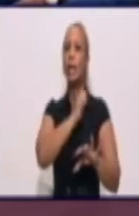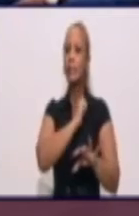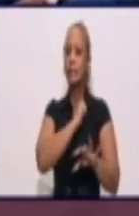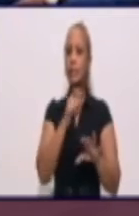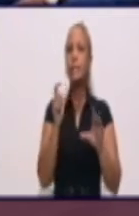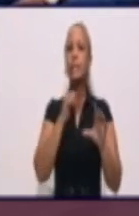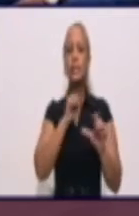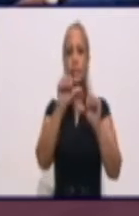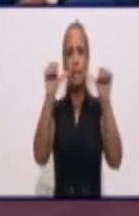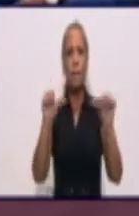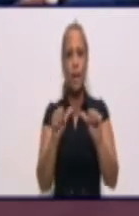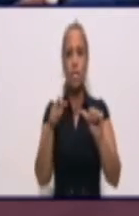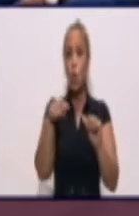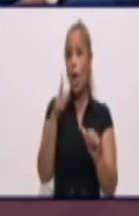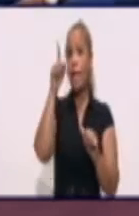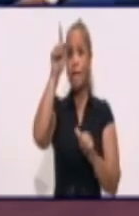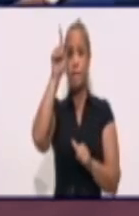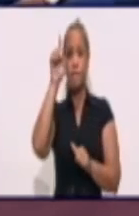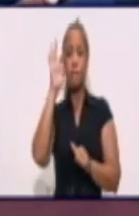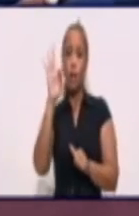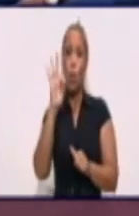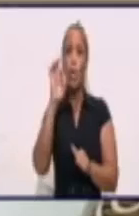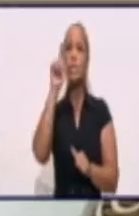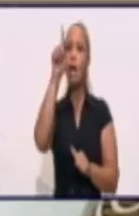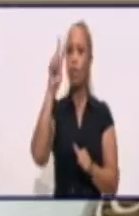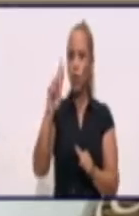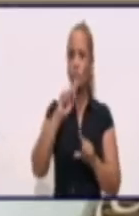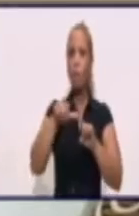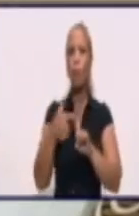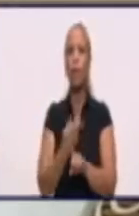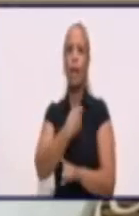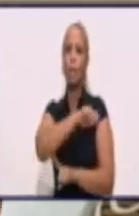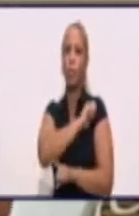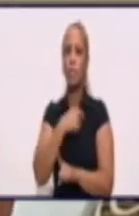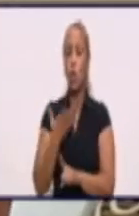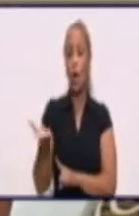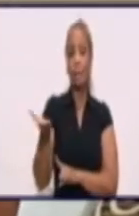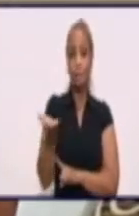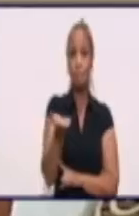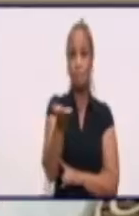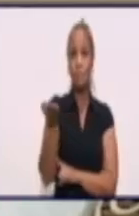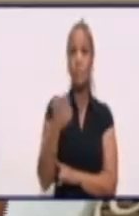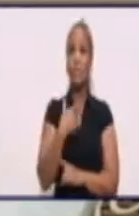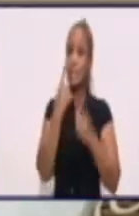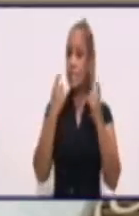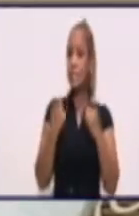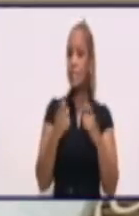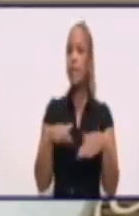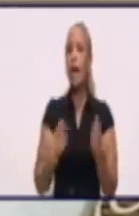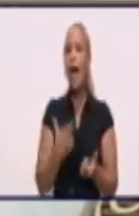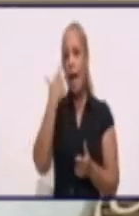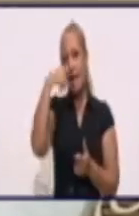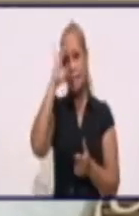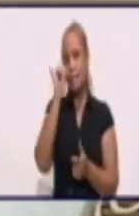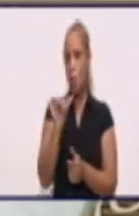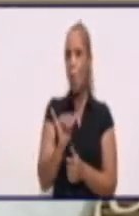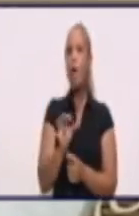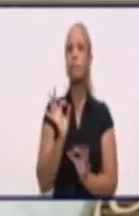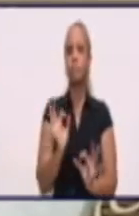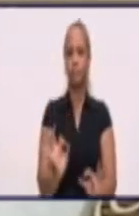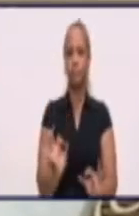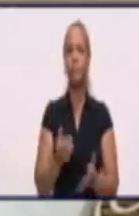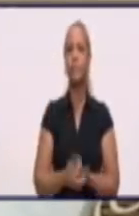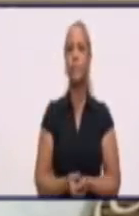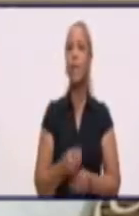espacio hoy en frecuencia 12, porque la población así lo ha solicitado y lo necesita, así será. Cambios,